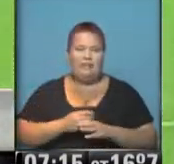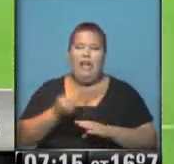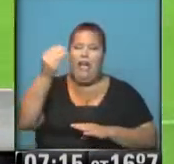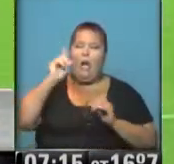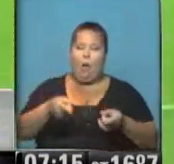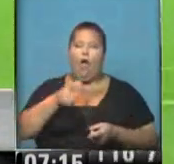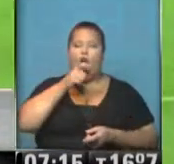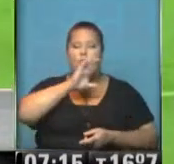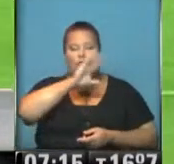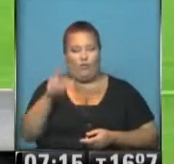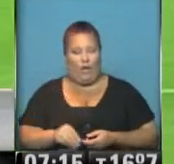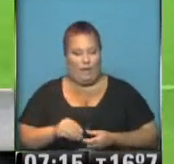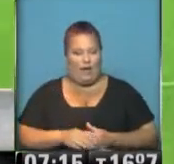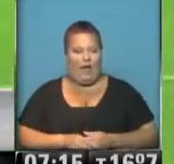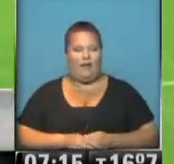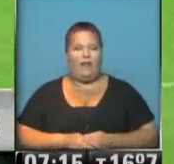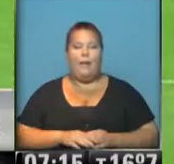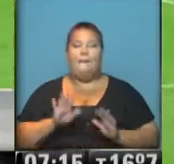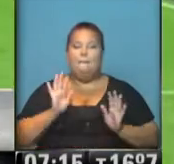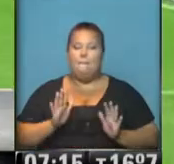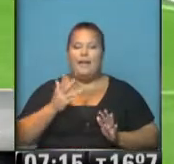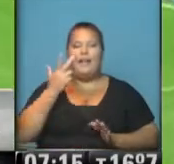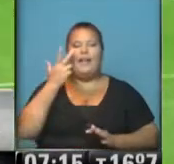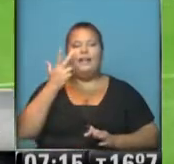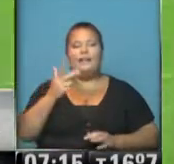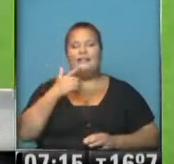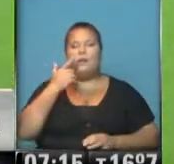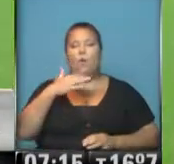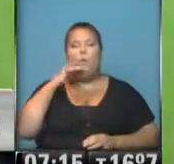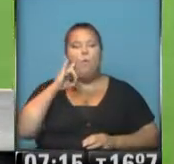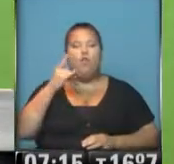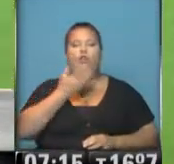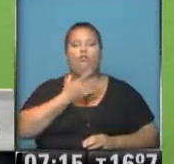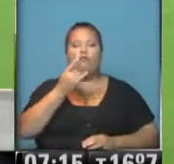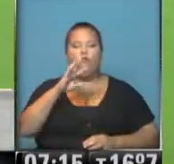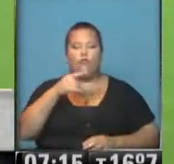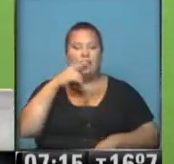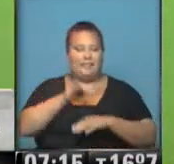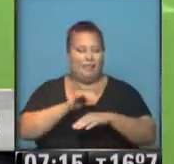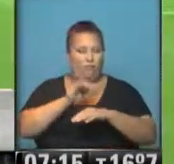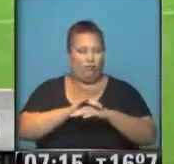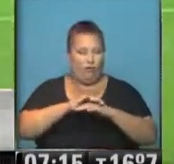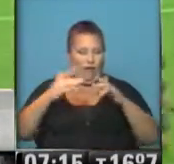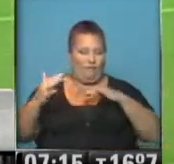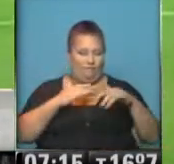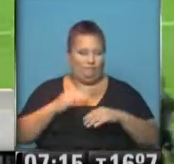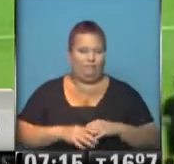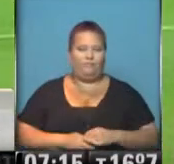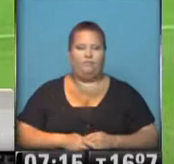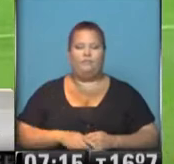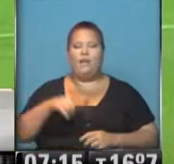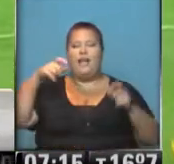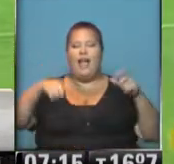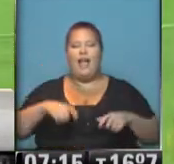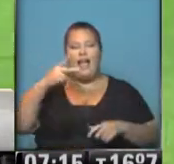igual para la Copa Sudamericana. Pero con tres de Julio Furch, gran responsable de la noche en el Mario Alberto